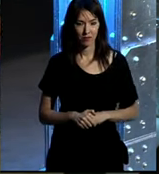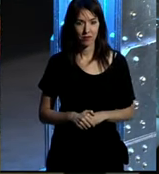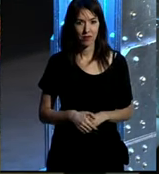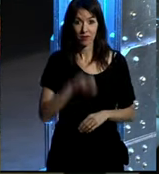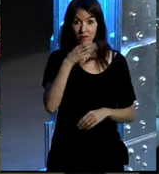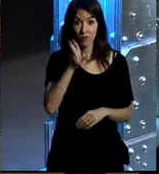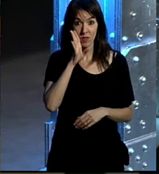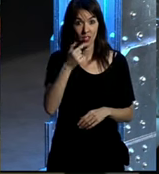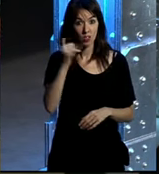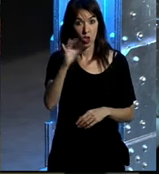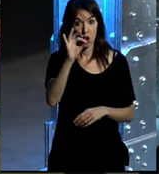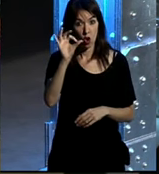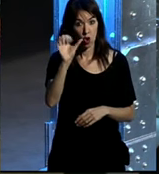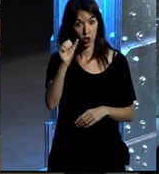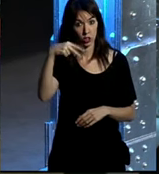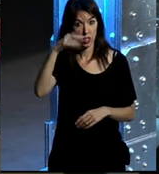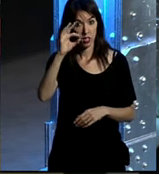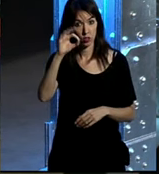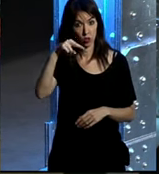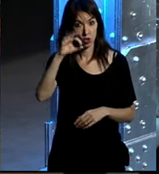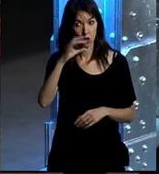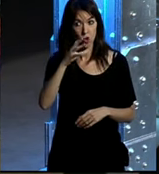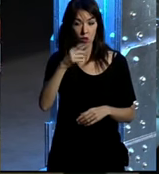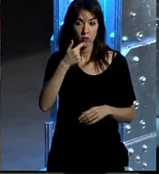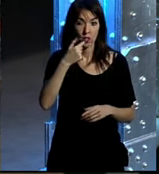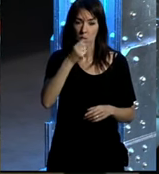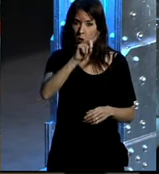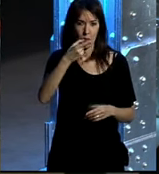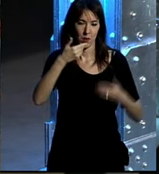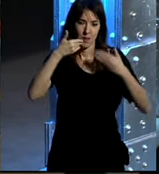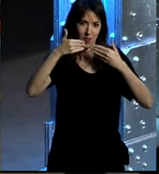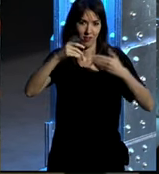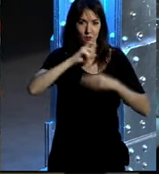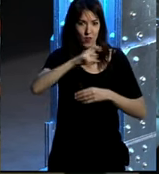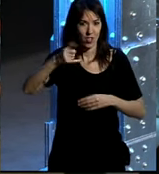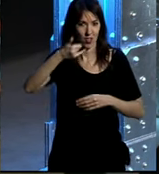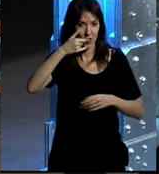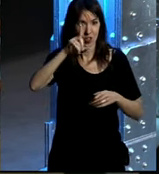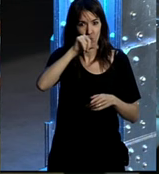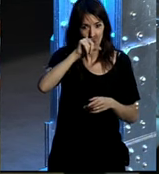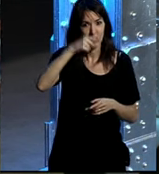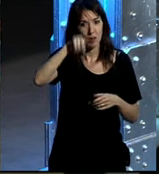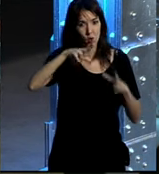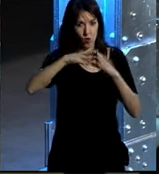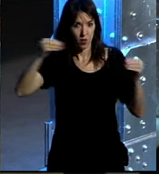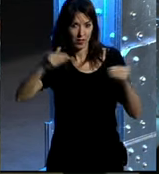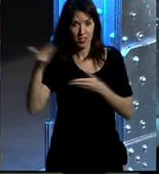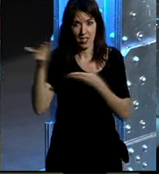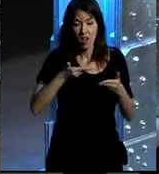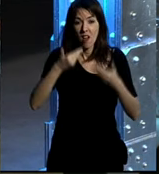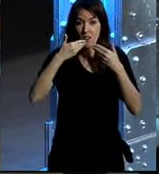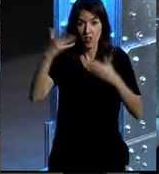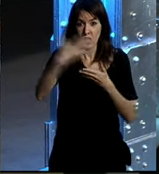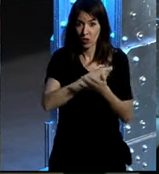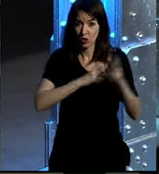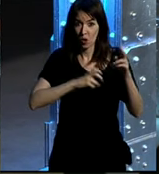Y bueno, como decía José Antonio, la idea es, bueno, primero agradecer a la Fundación Autuente y a la Universidad también que nos haya invitado, agradeceros a